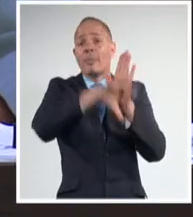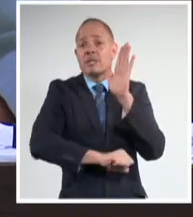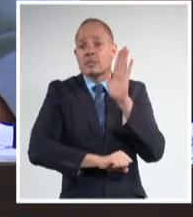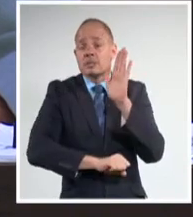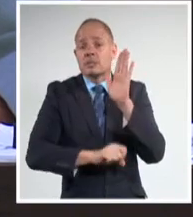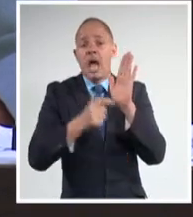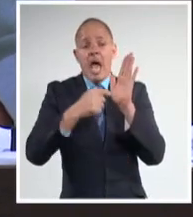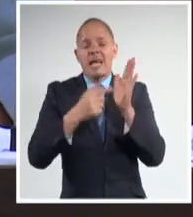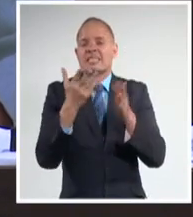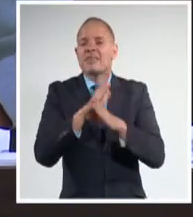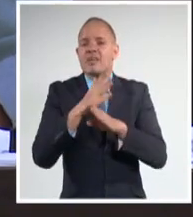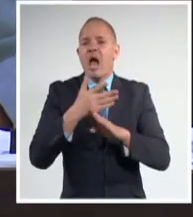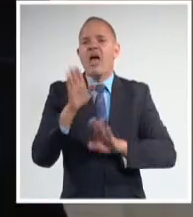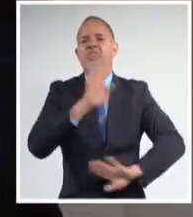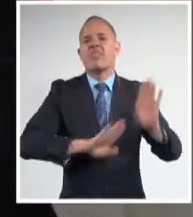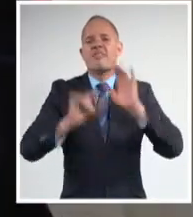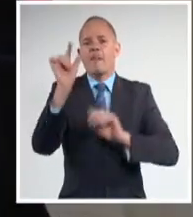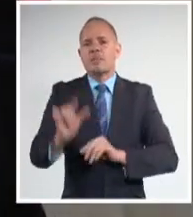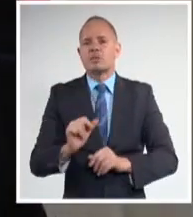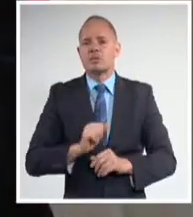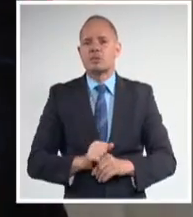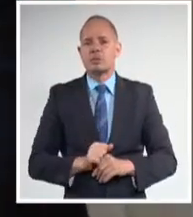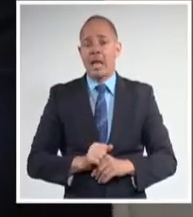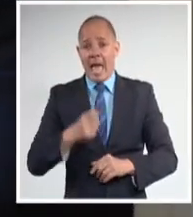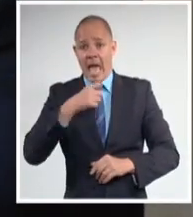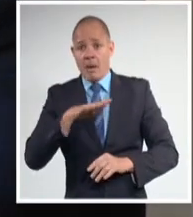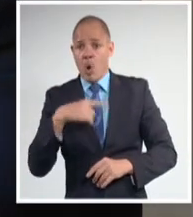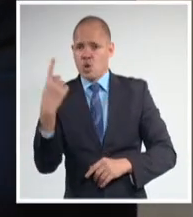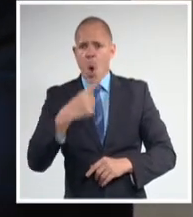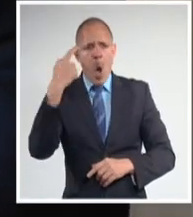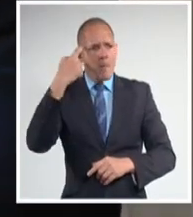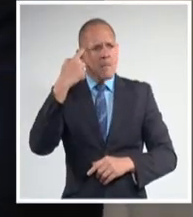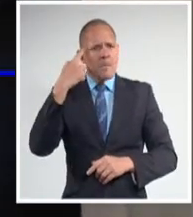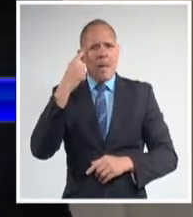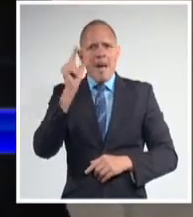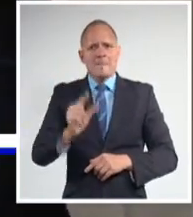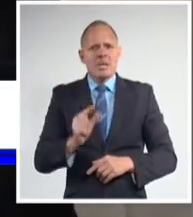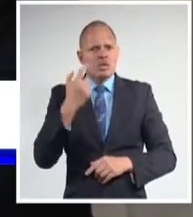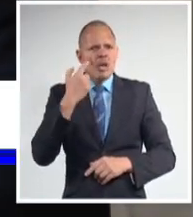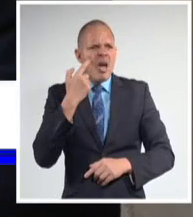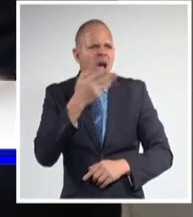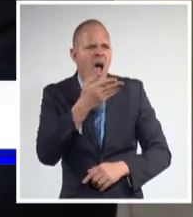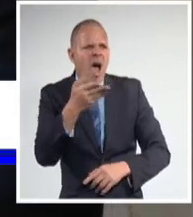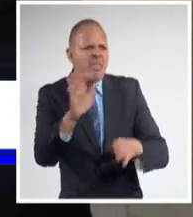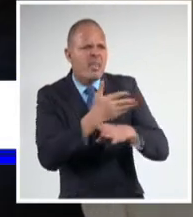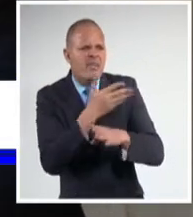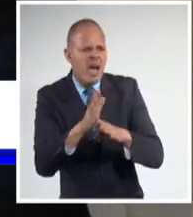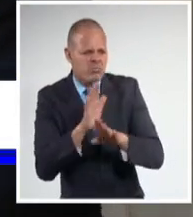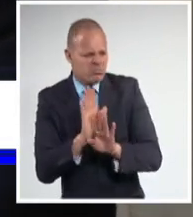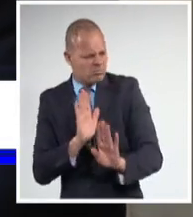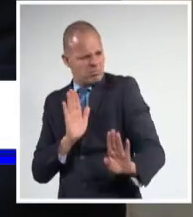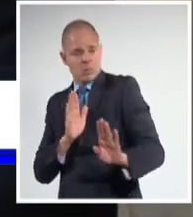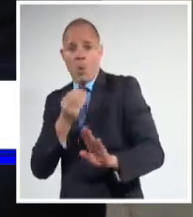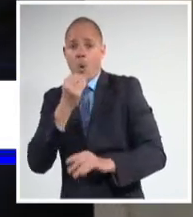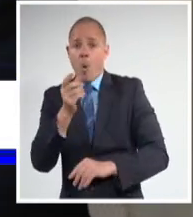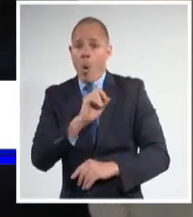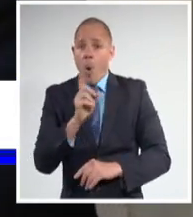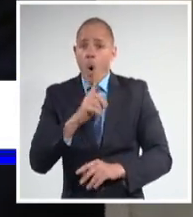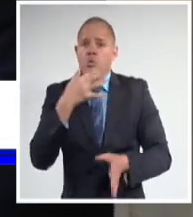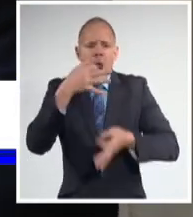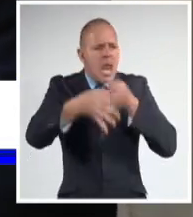derechos de los individuos. No tengamos miedo a la diferencia. Logremos convencer, logremos explicar,